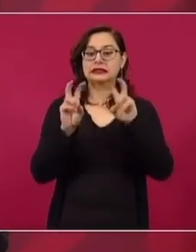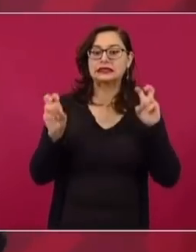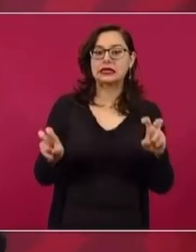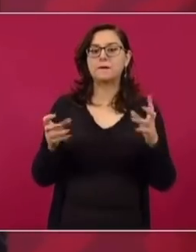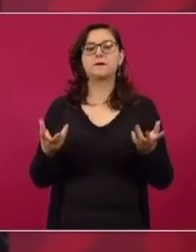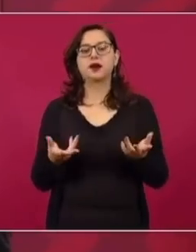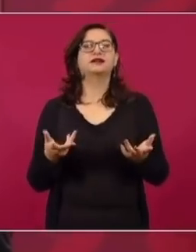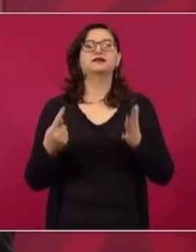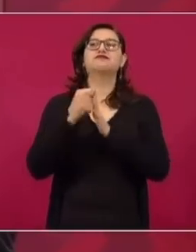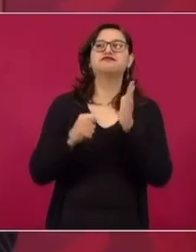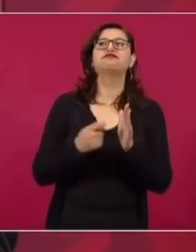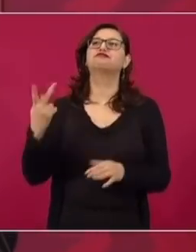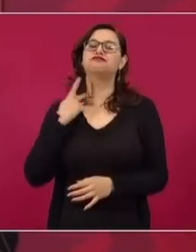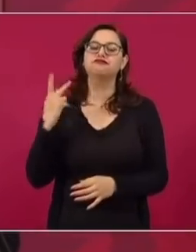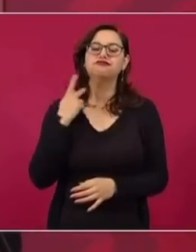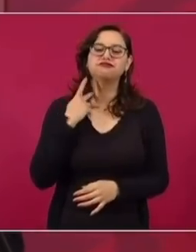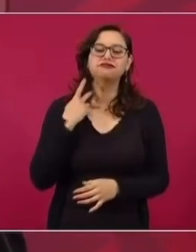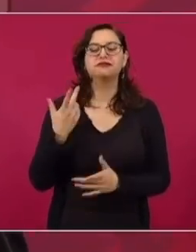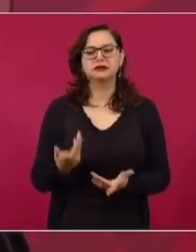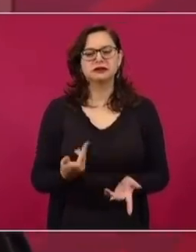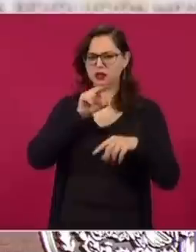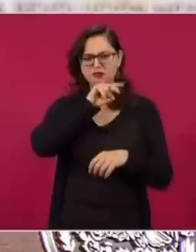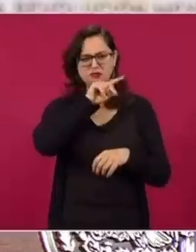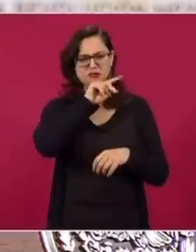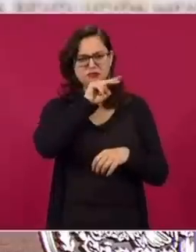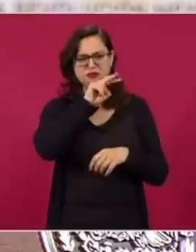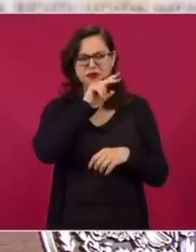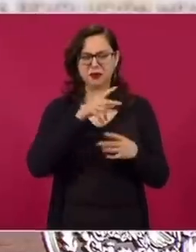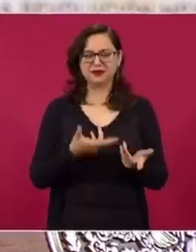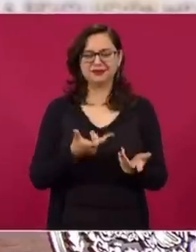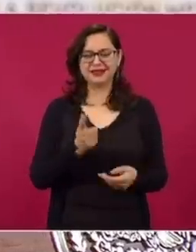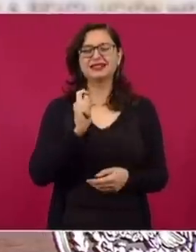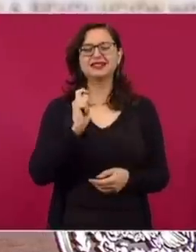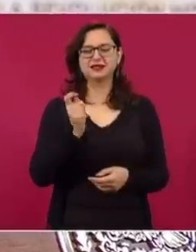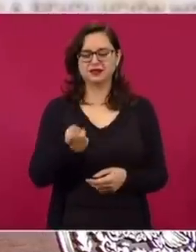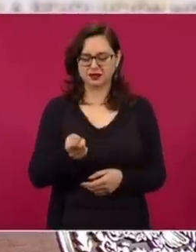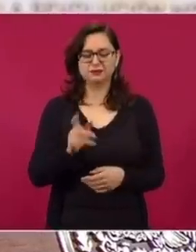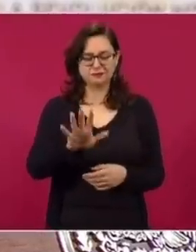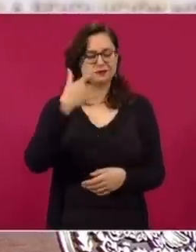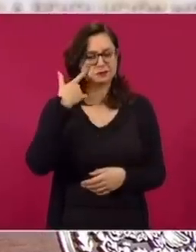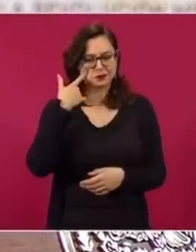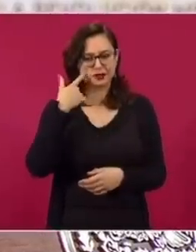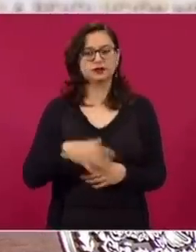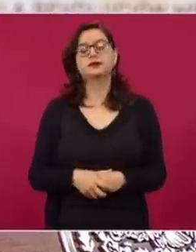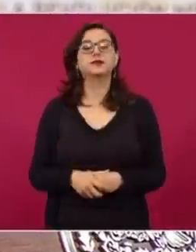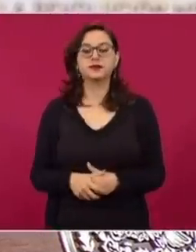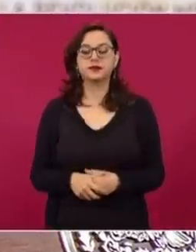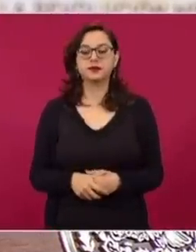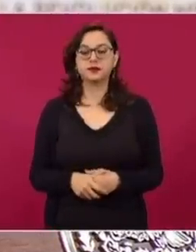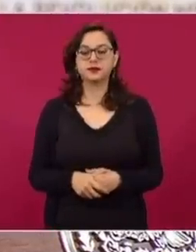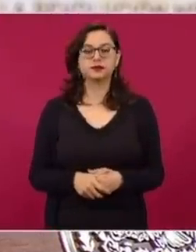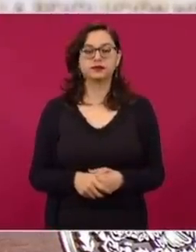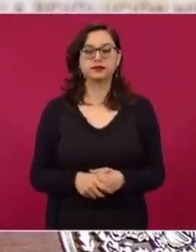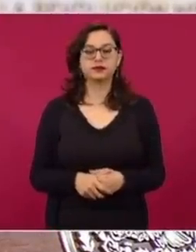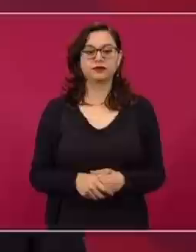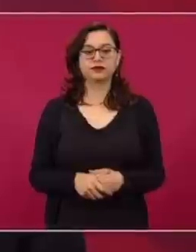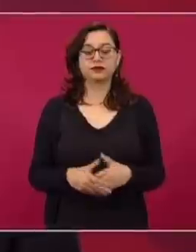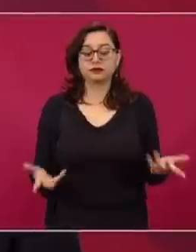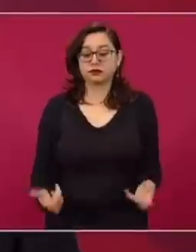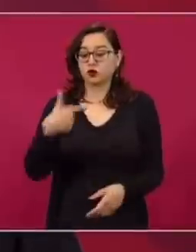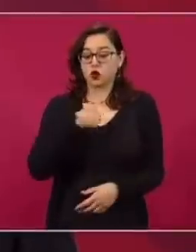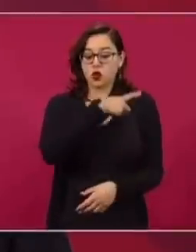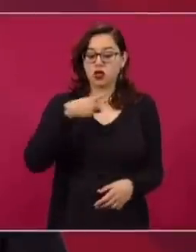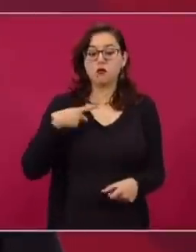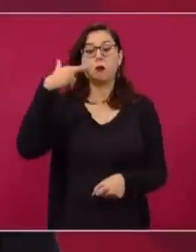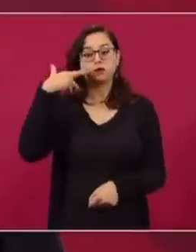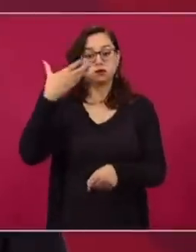genera alguna inquietud. Tengo la responsabilidad de actuar previendo